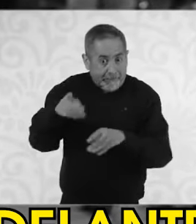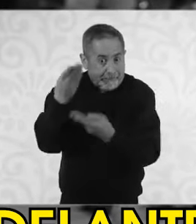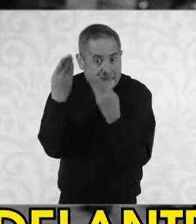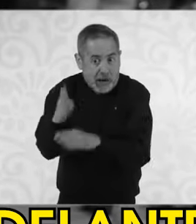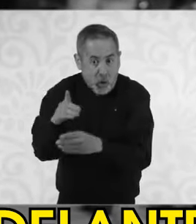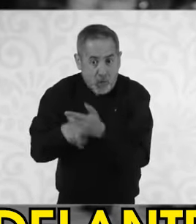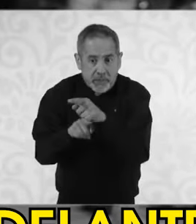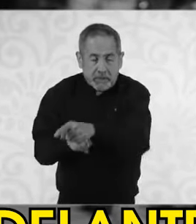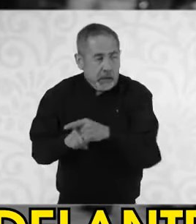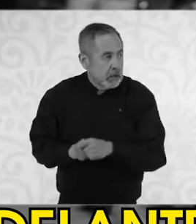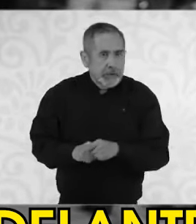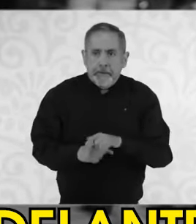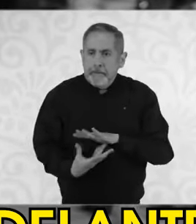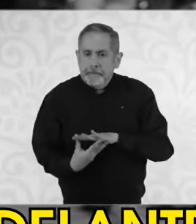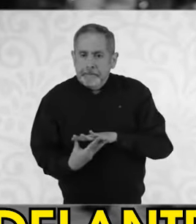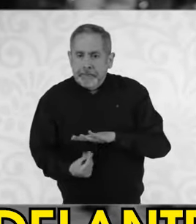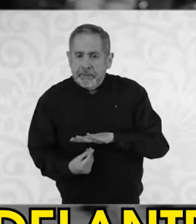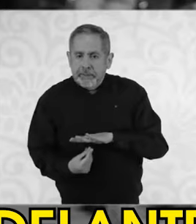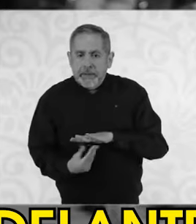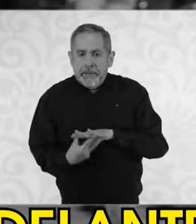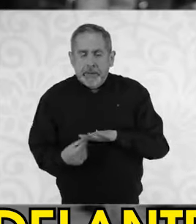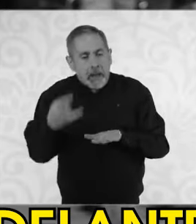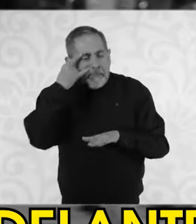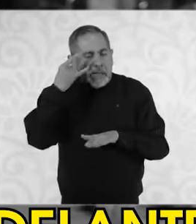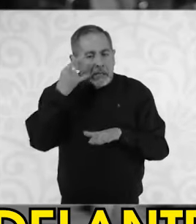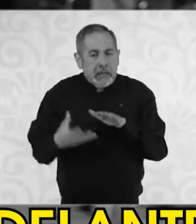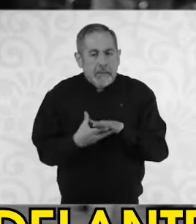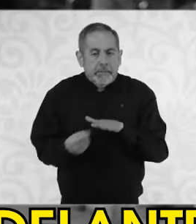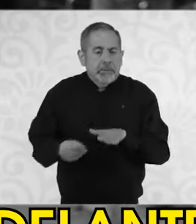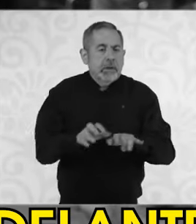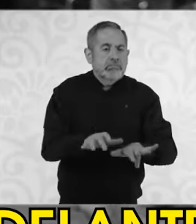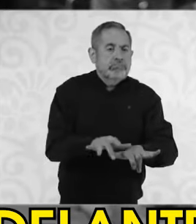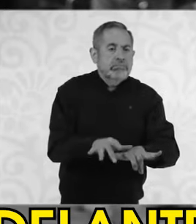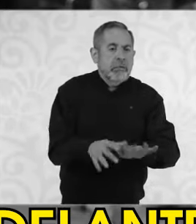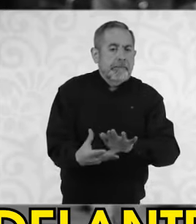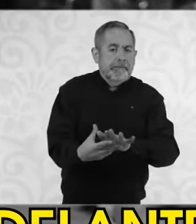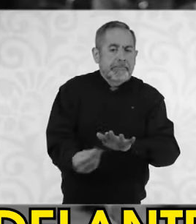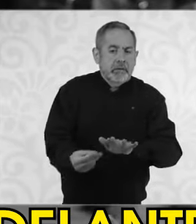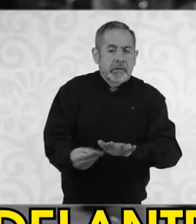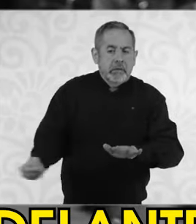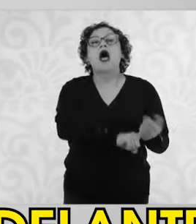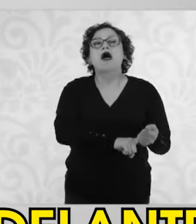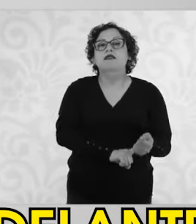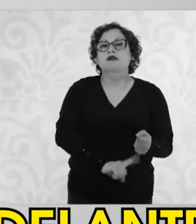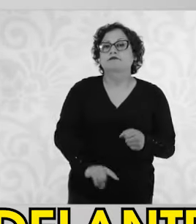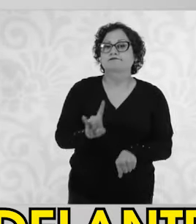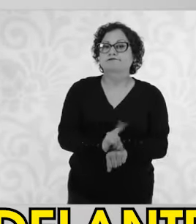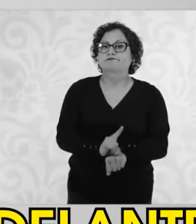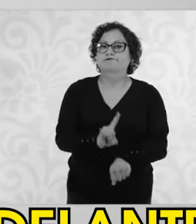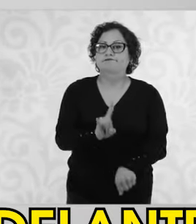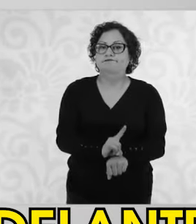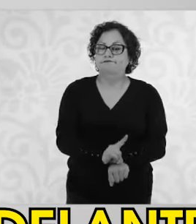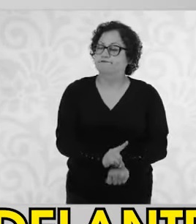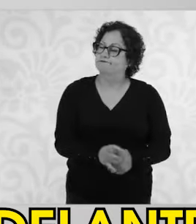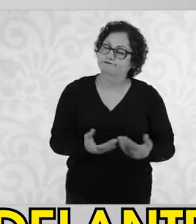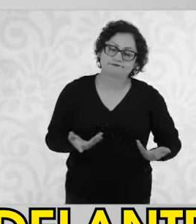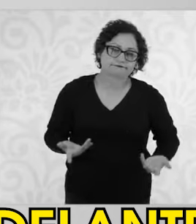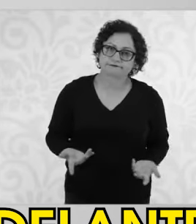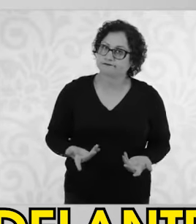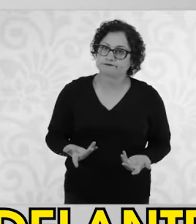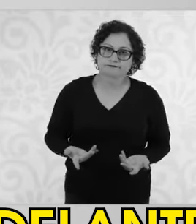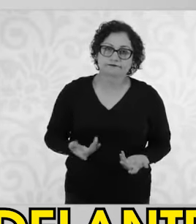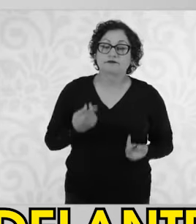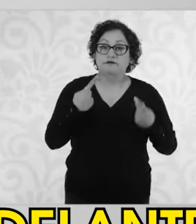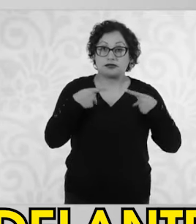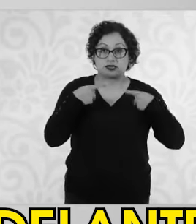pues clonando estas tarjetas, estas cuentas, esta información confidencial. No necesariamente trabajadores